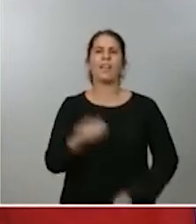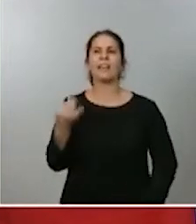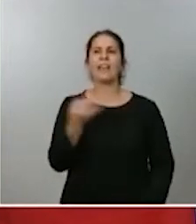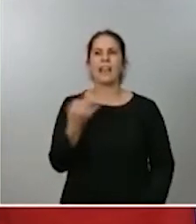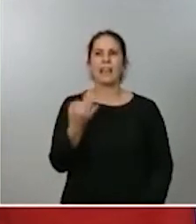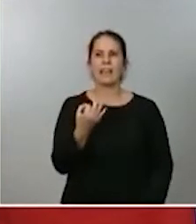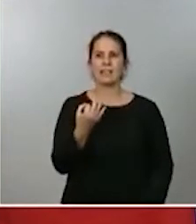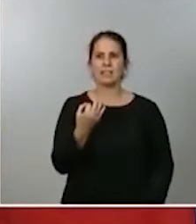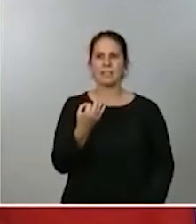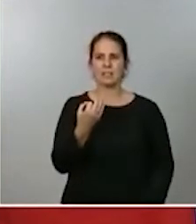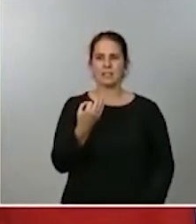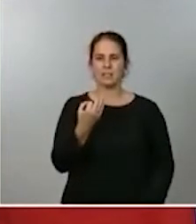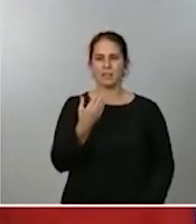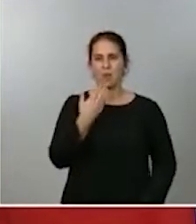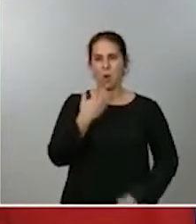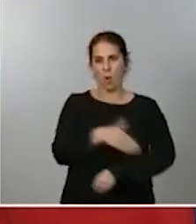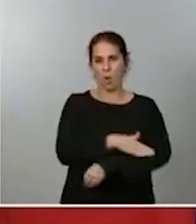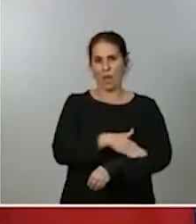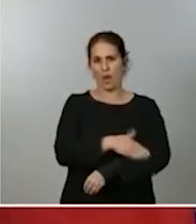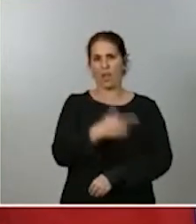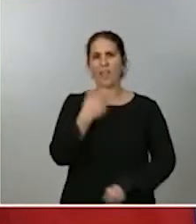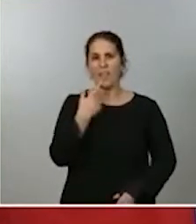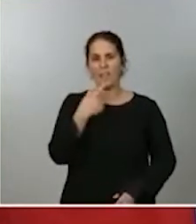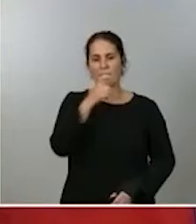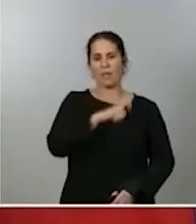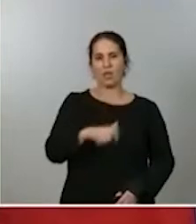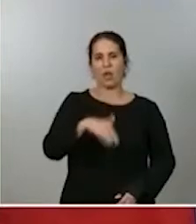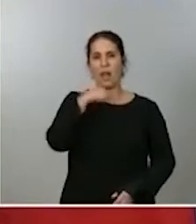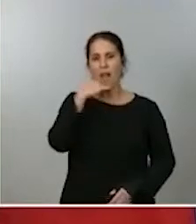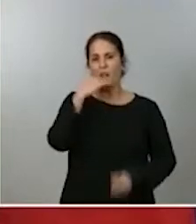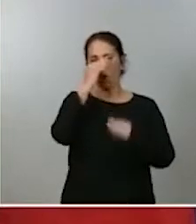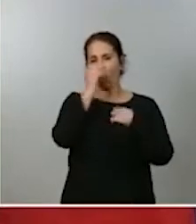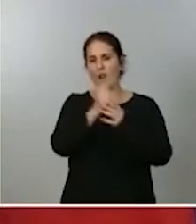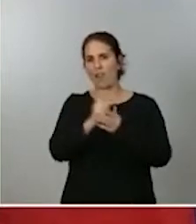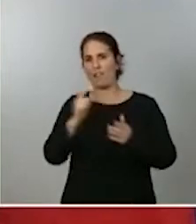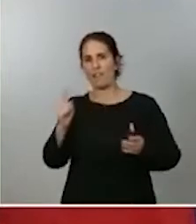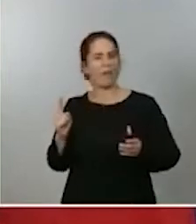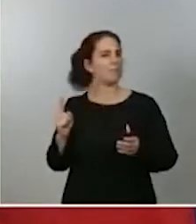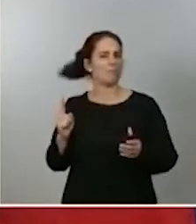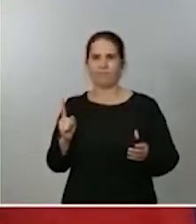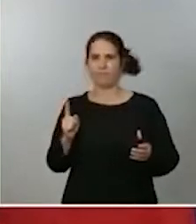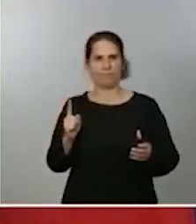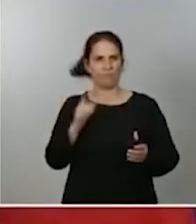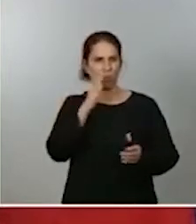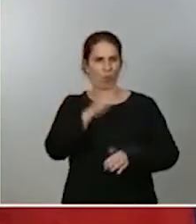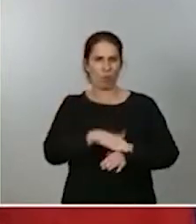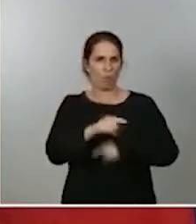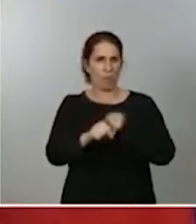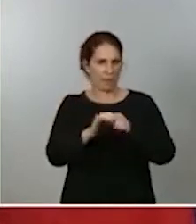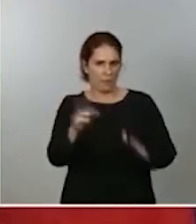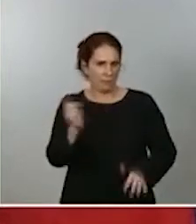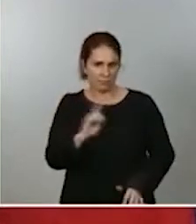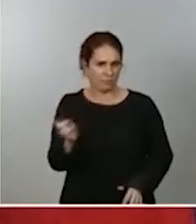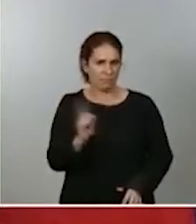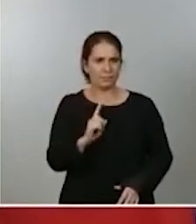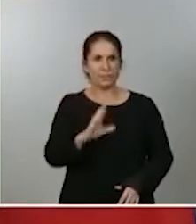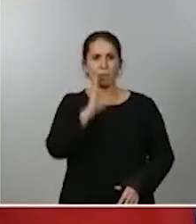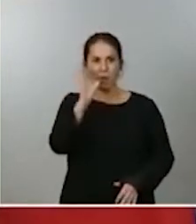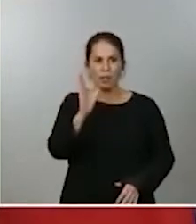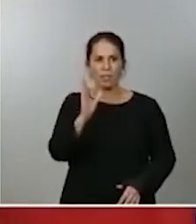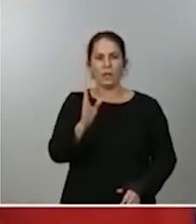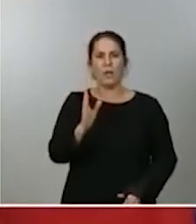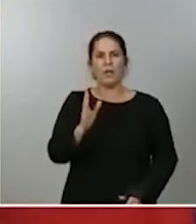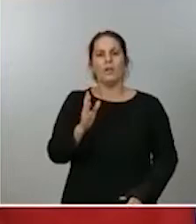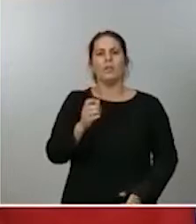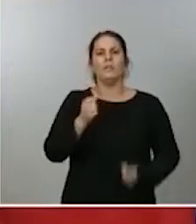viene planteando de que nadie se quede atrás con motivo de esta pandemia y lo que damos la posibilidad de poder